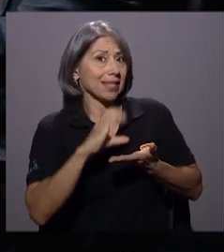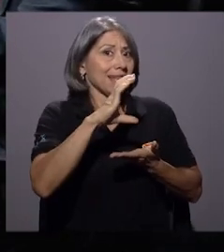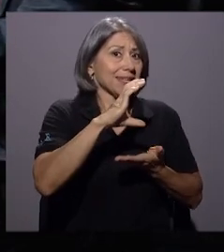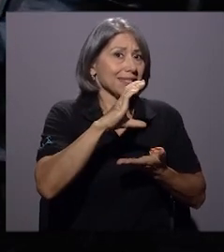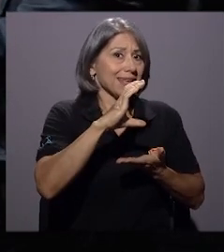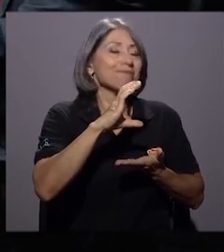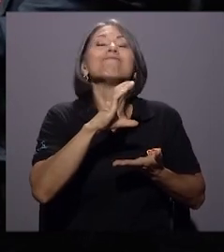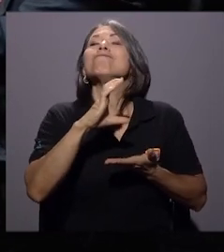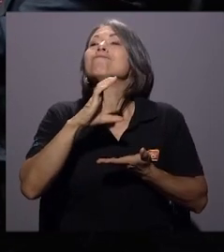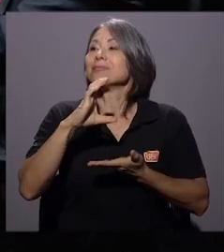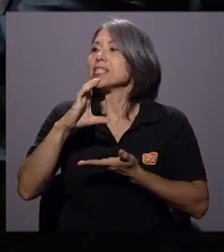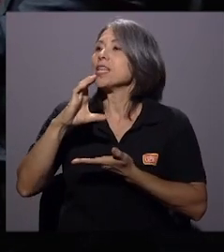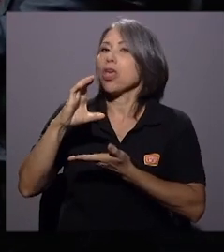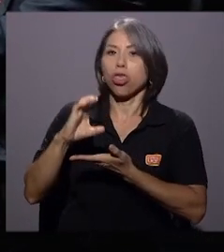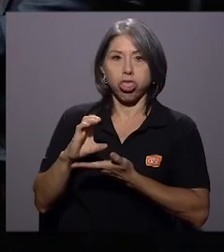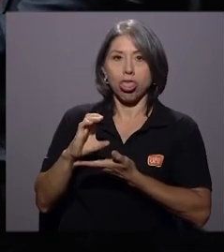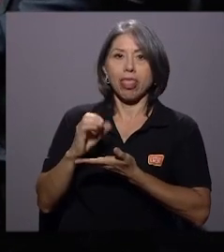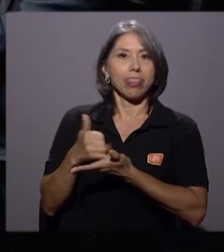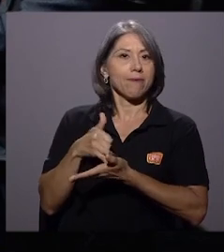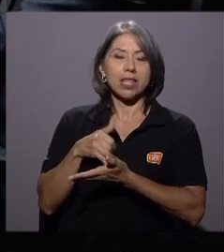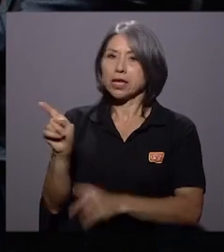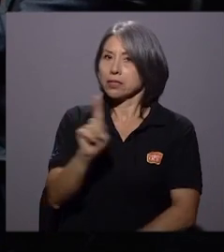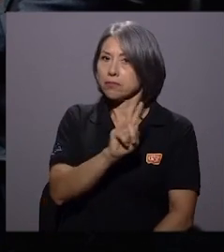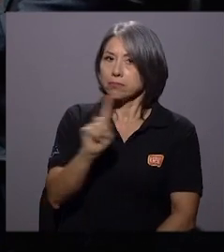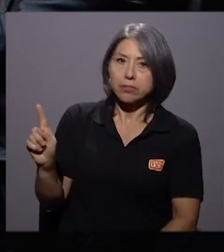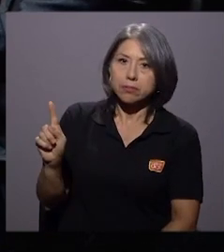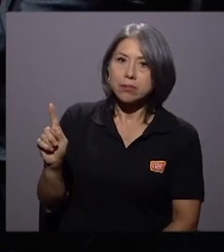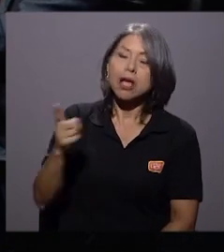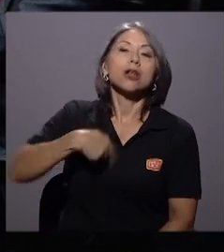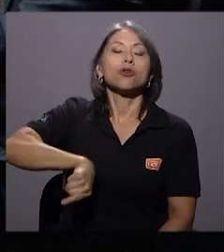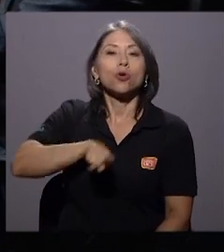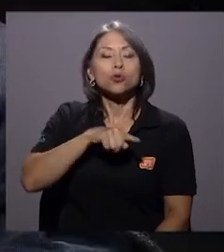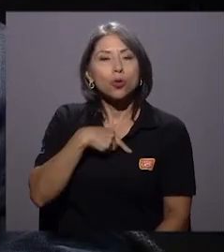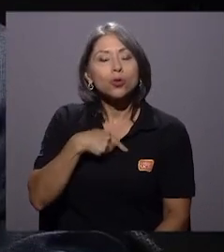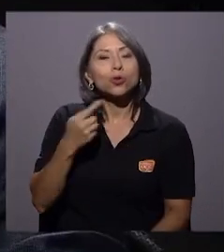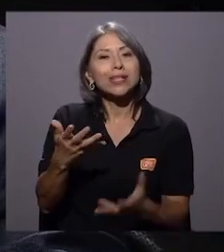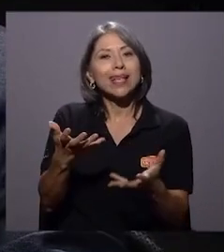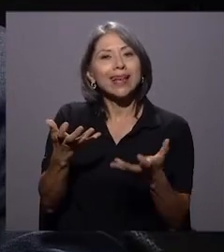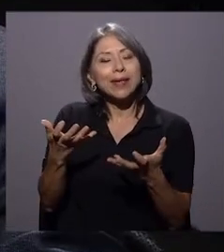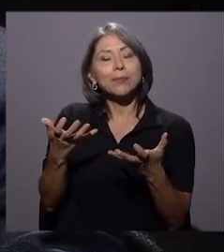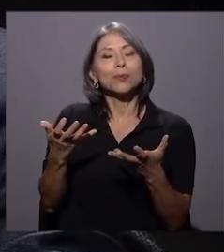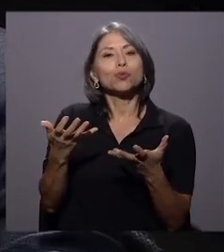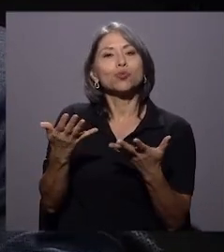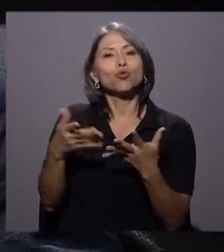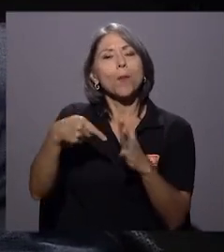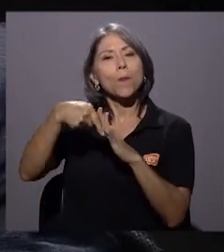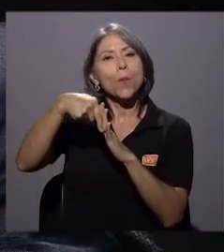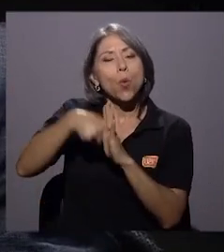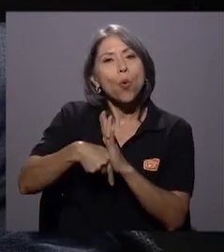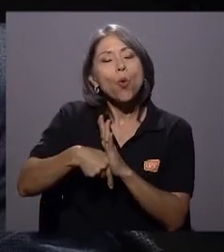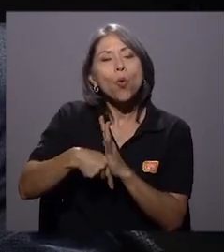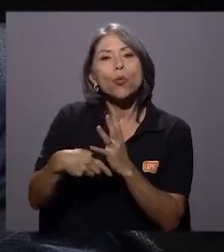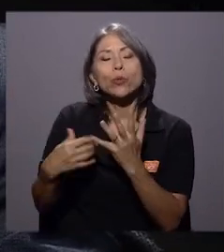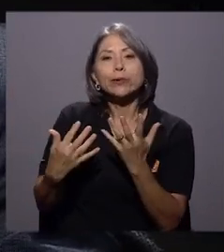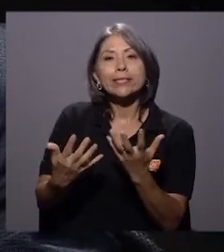FES. Y nosotros también lo que sí hemos querido profundizar es en la